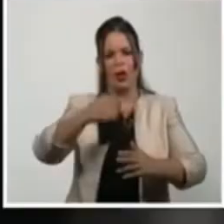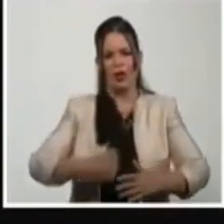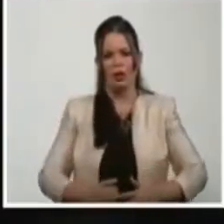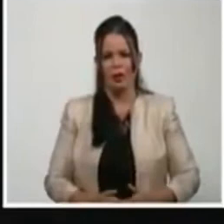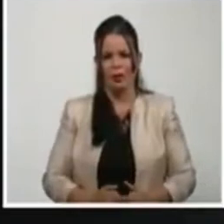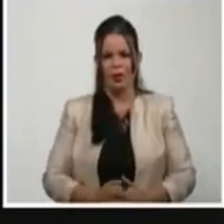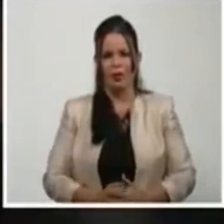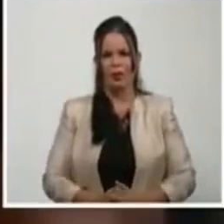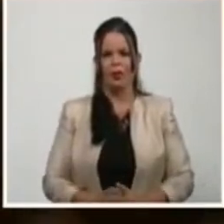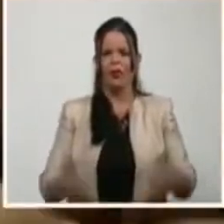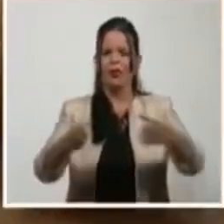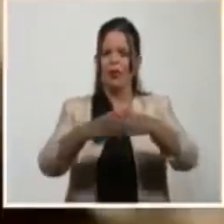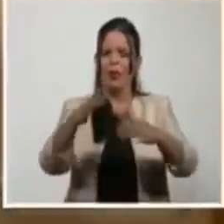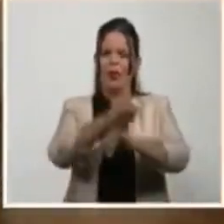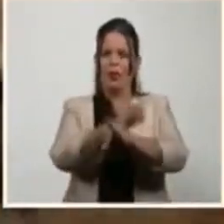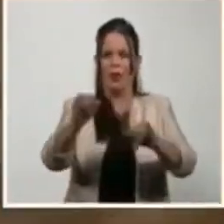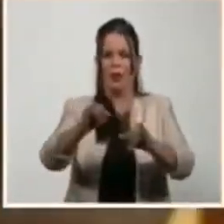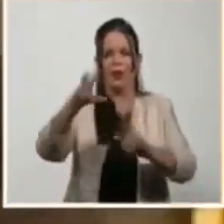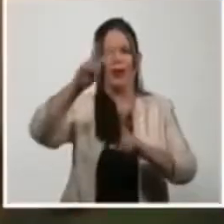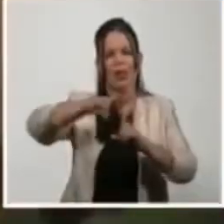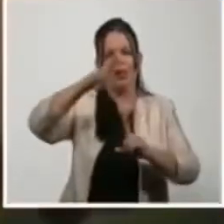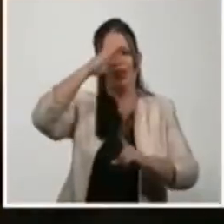Dairon Bermúdez, Sistema Informativo de la Televisión Cubana.